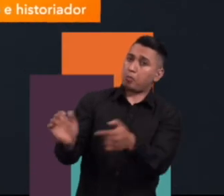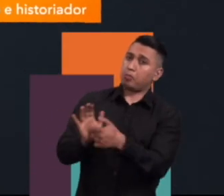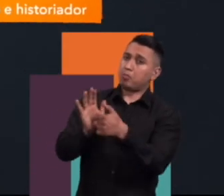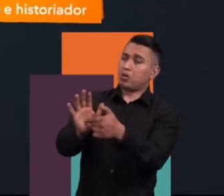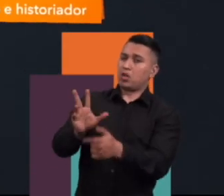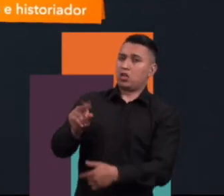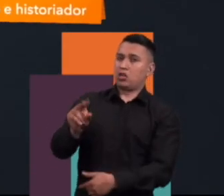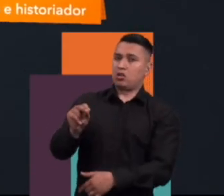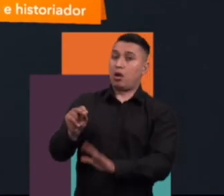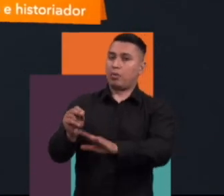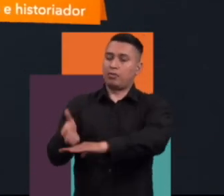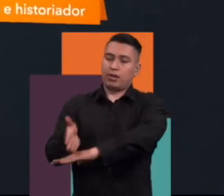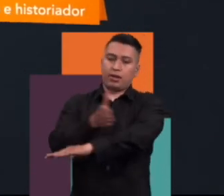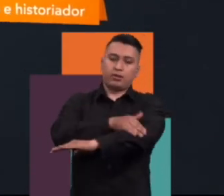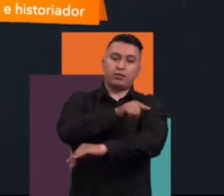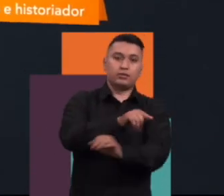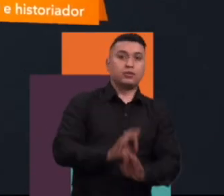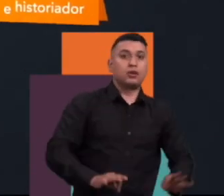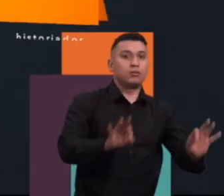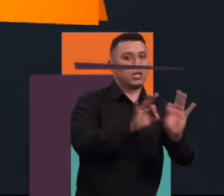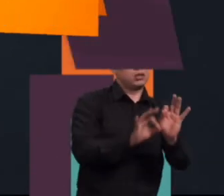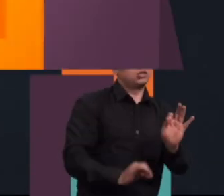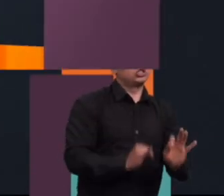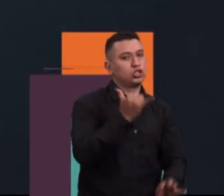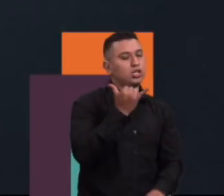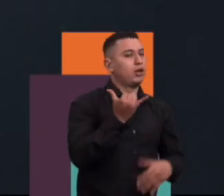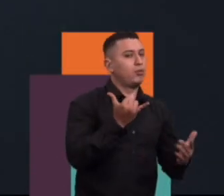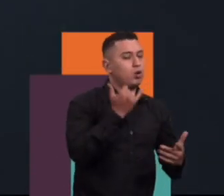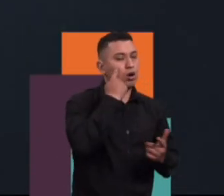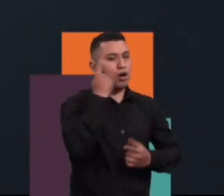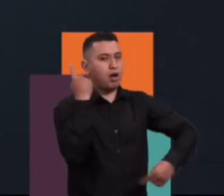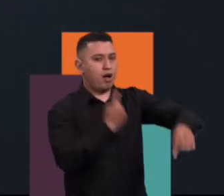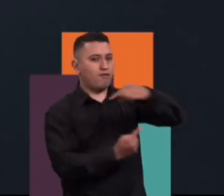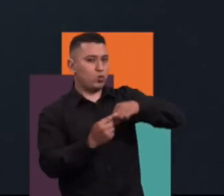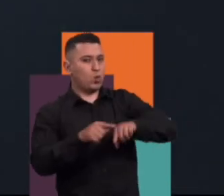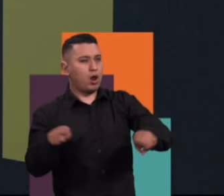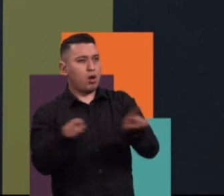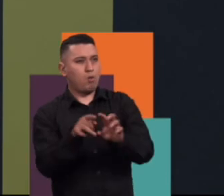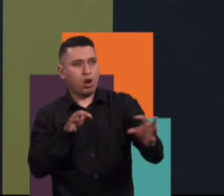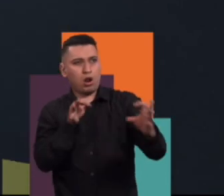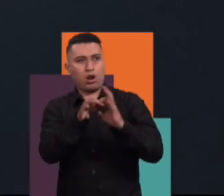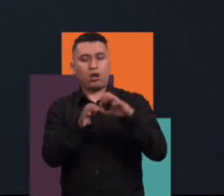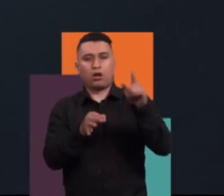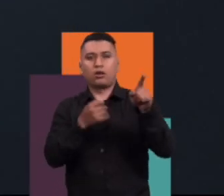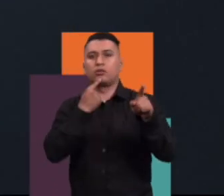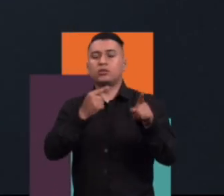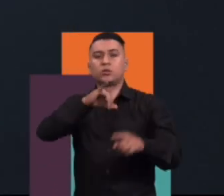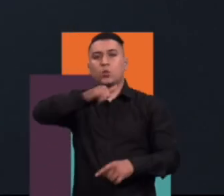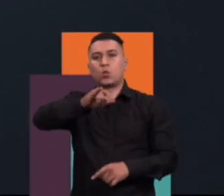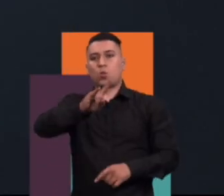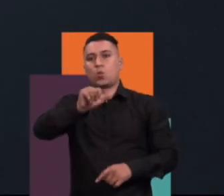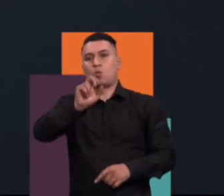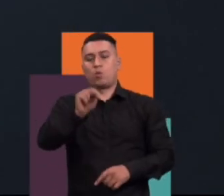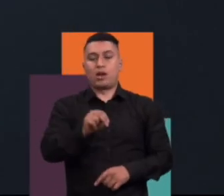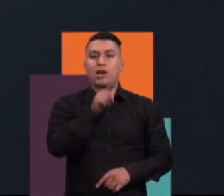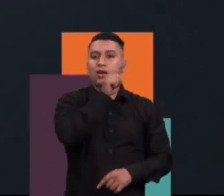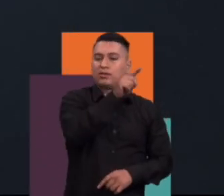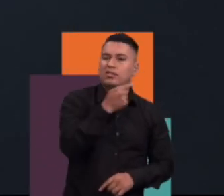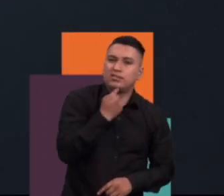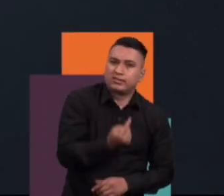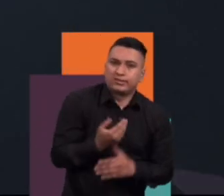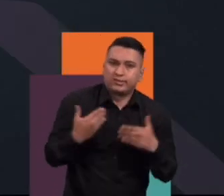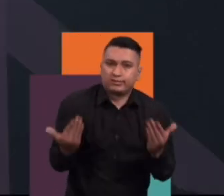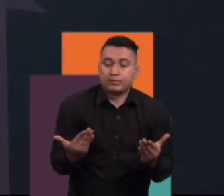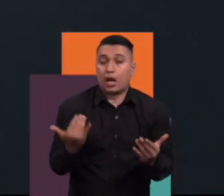Importancia, sí. Y retomo lo de Juan Pablo. Ahora la aventura está enfocada a reemplantearnos y salvarnos como civilización,